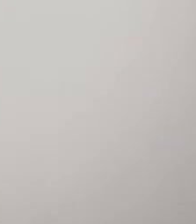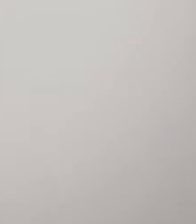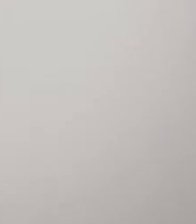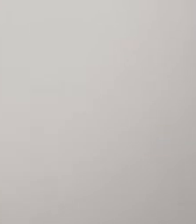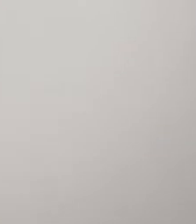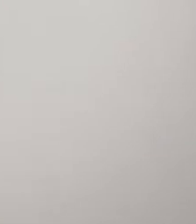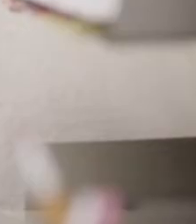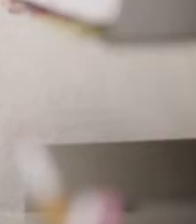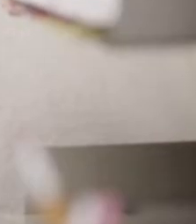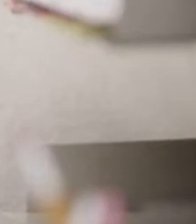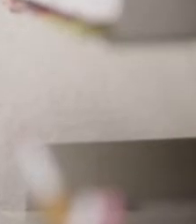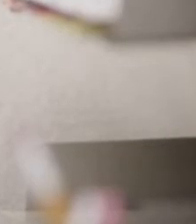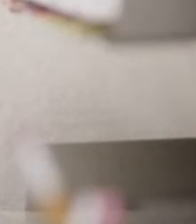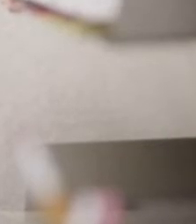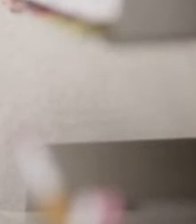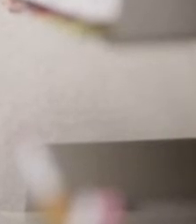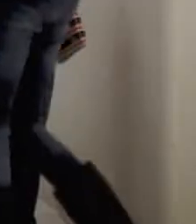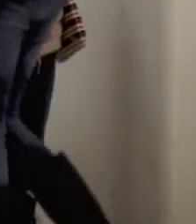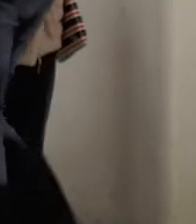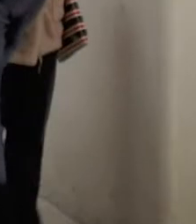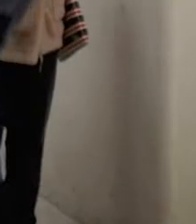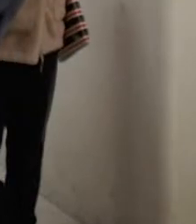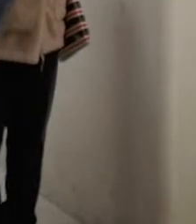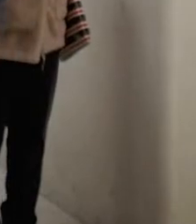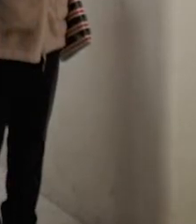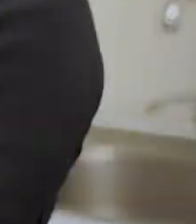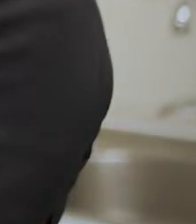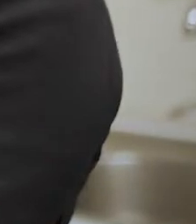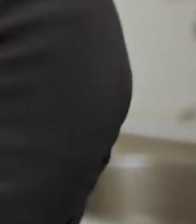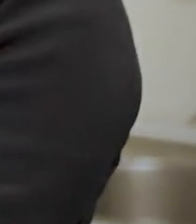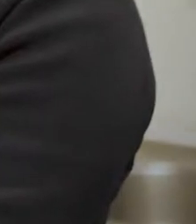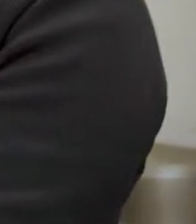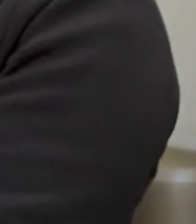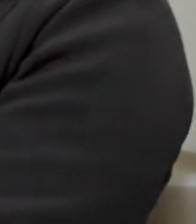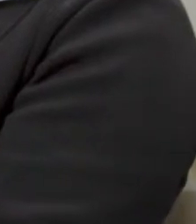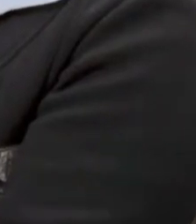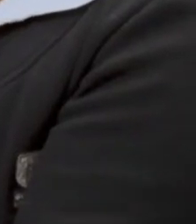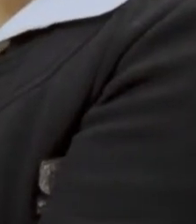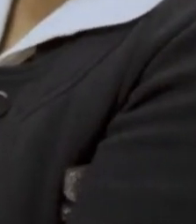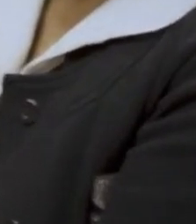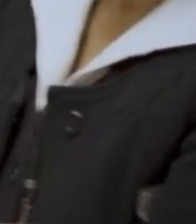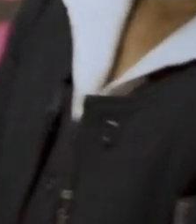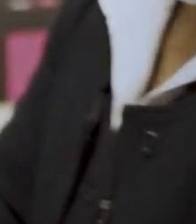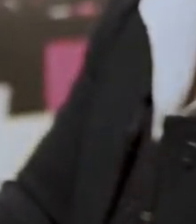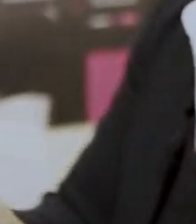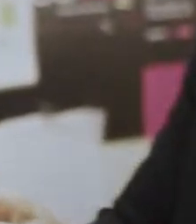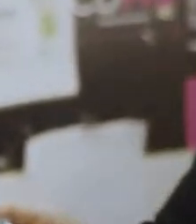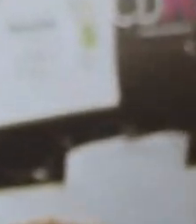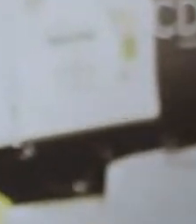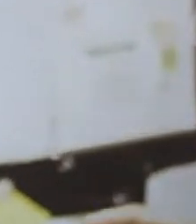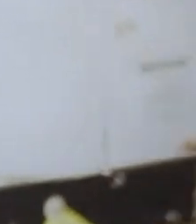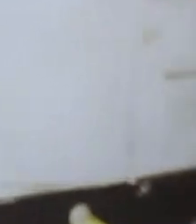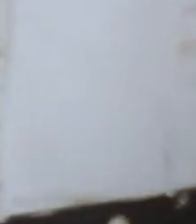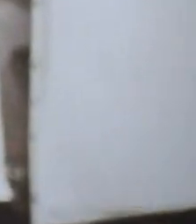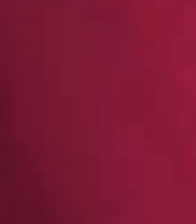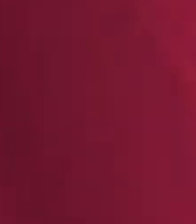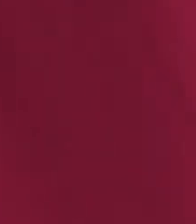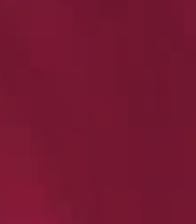enfermedades crónicas, mayores de 60 y embarazadas. Por tu bienestar y el de tu familia, ¡vacúnense!